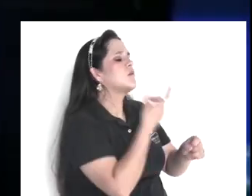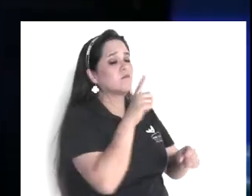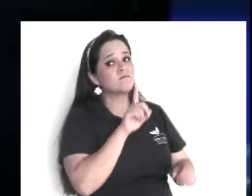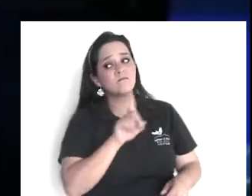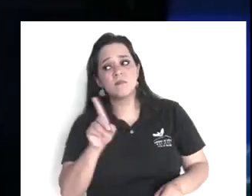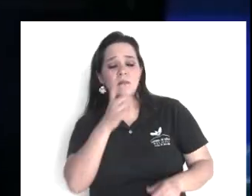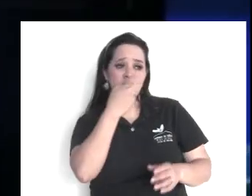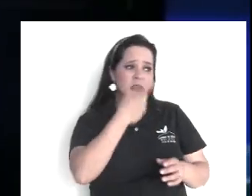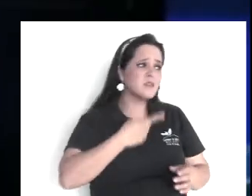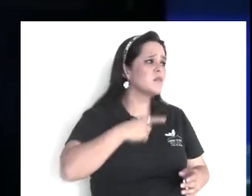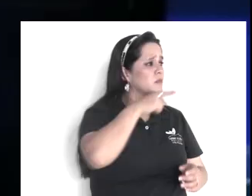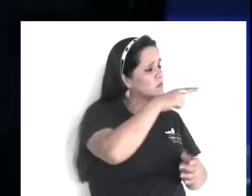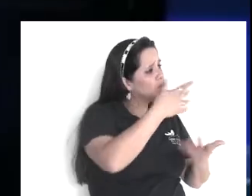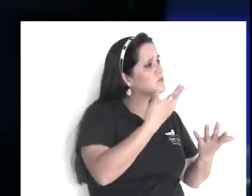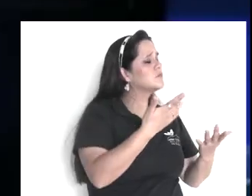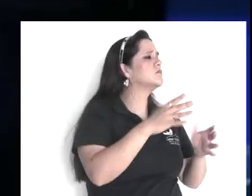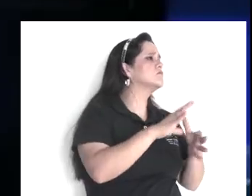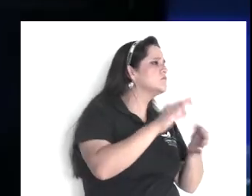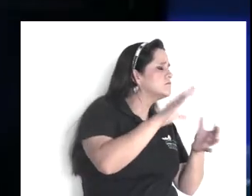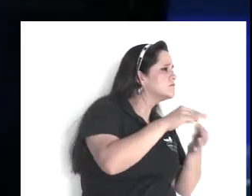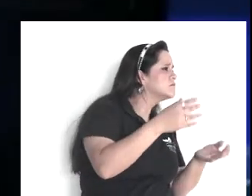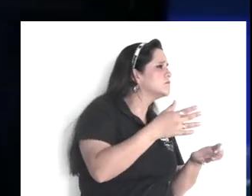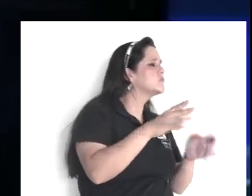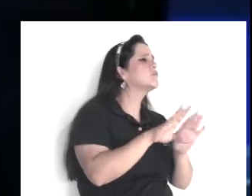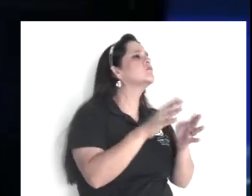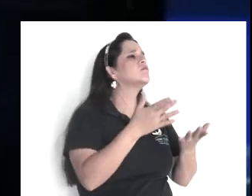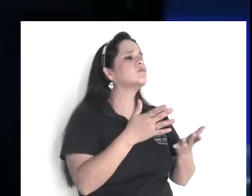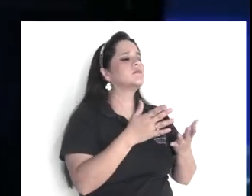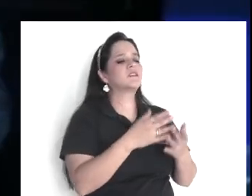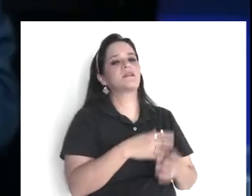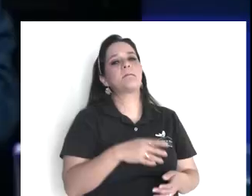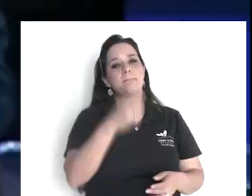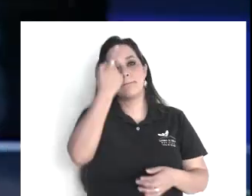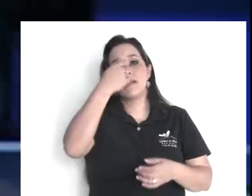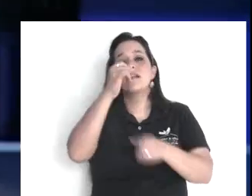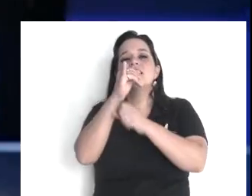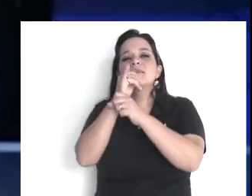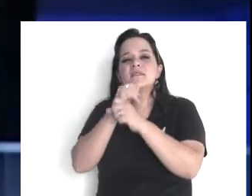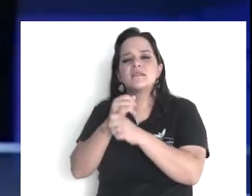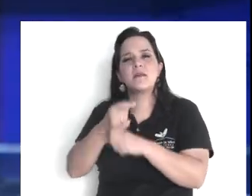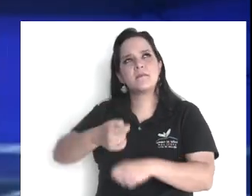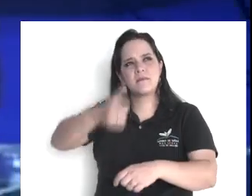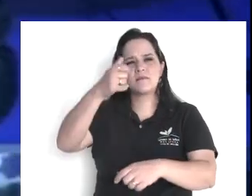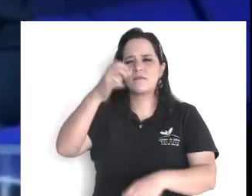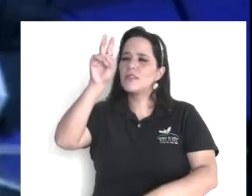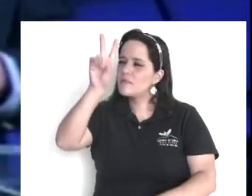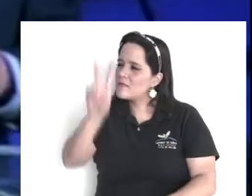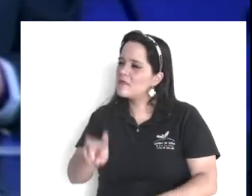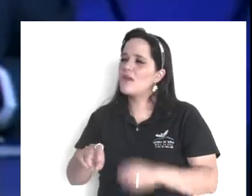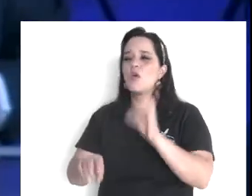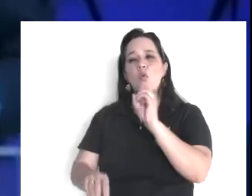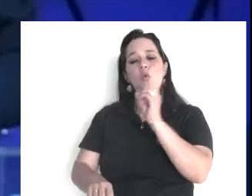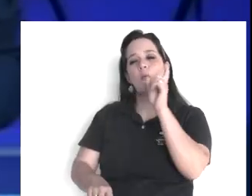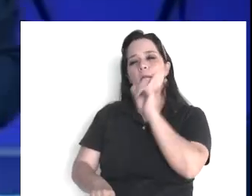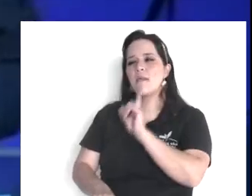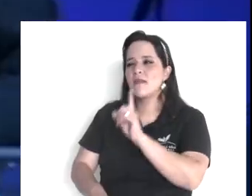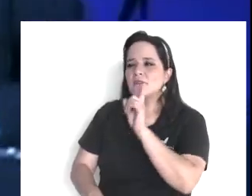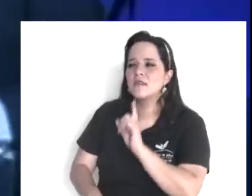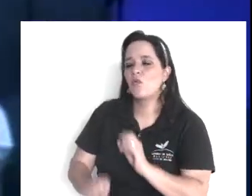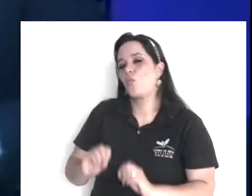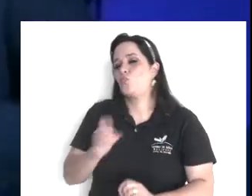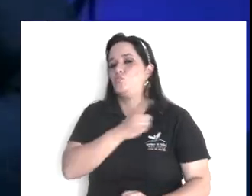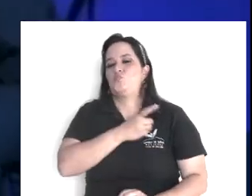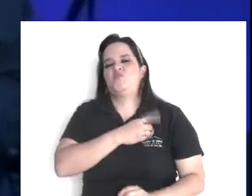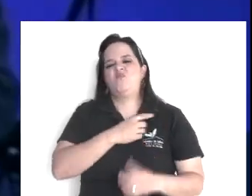investigar, si realmente, lo que está diciendo, es verdad, y por qué lo dice, entonces,